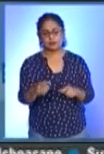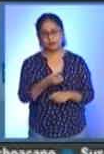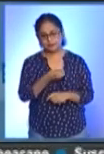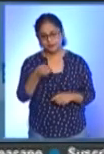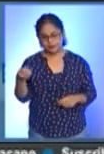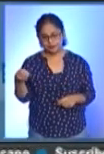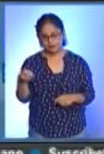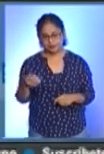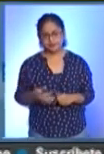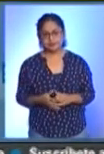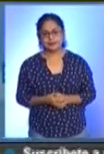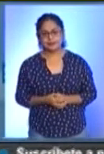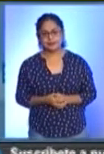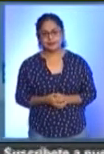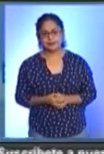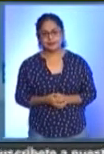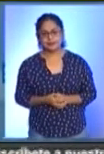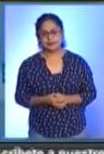los detalles.